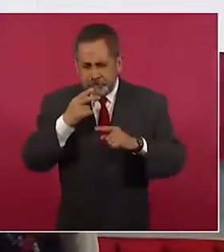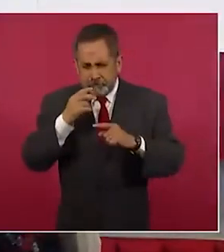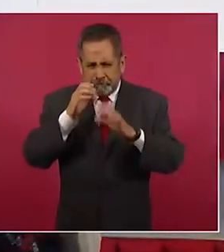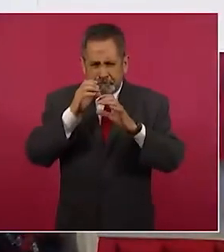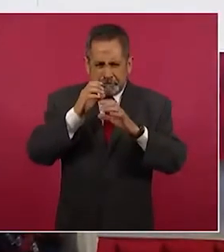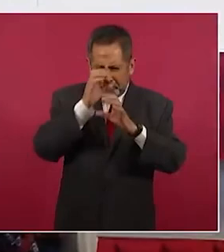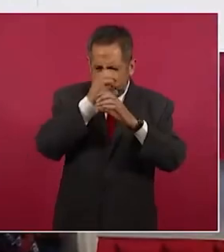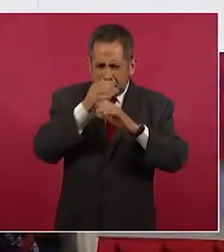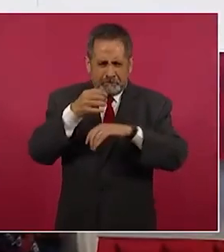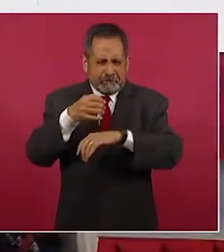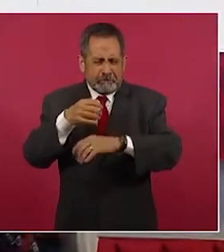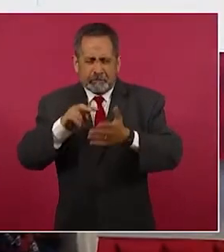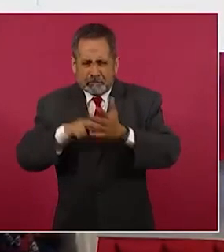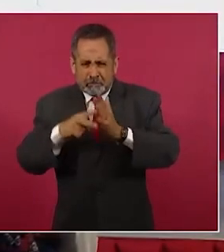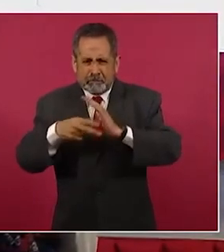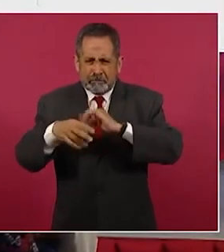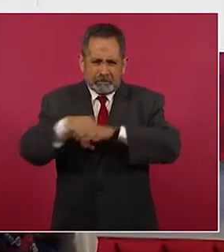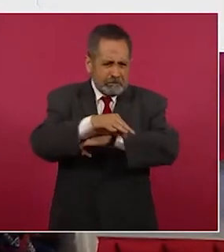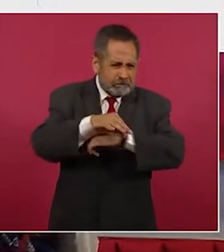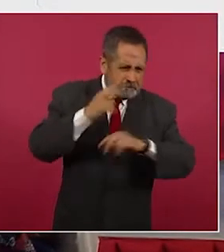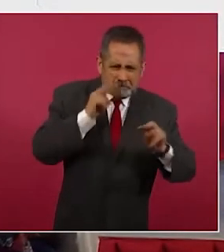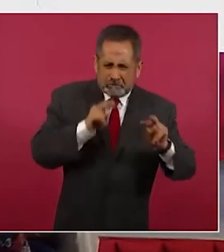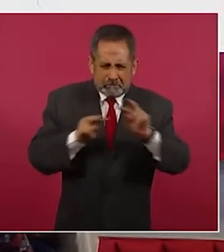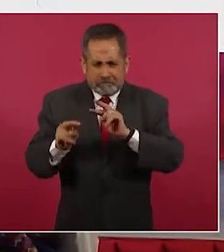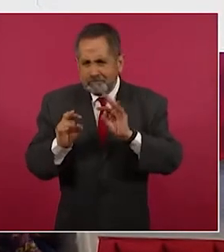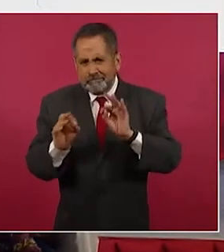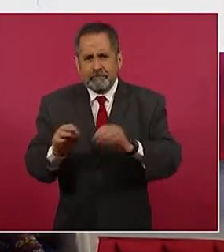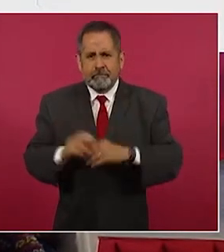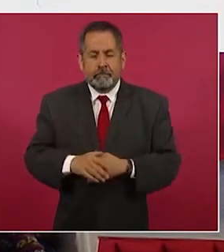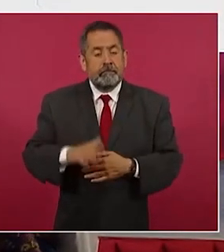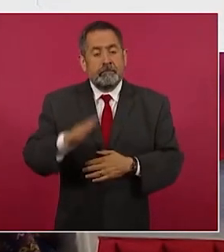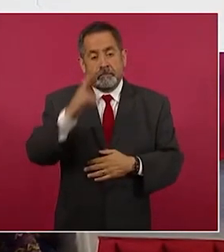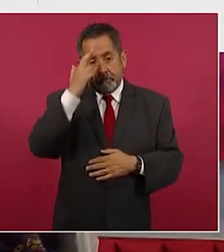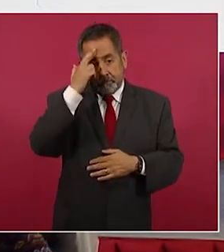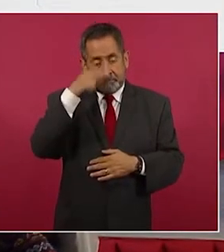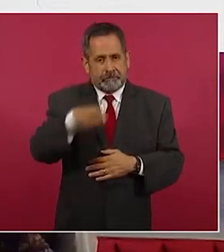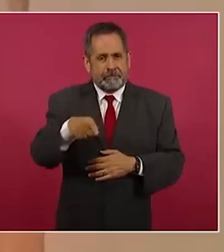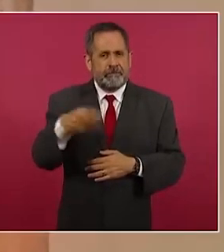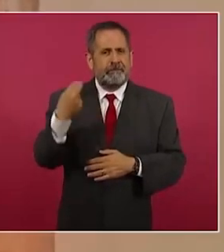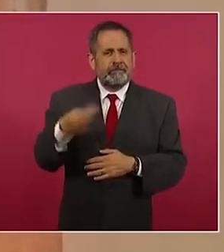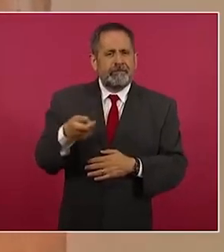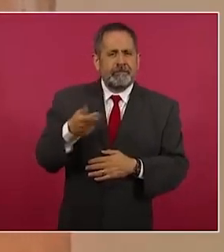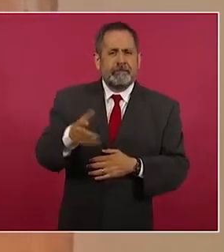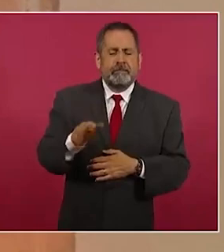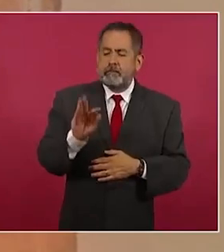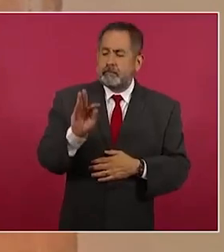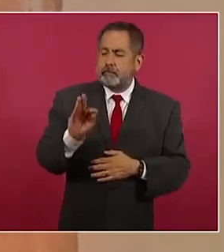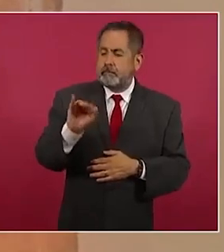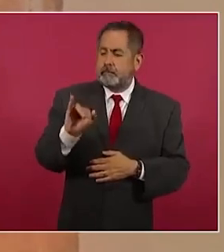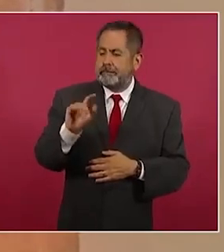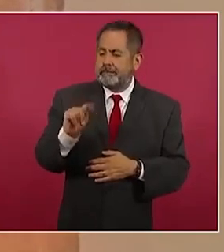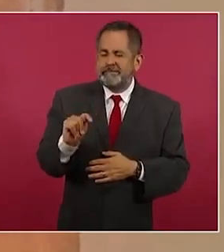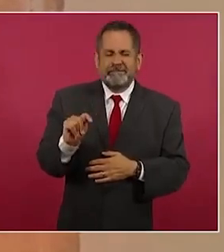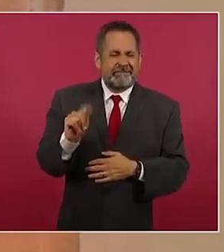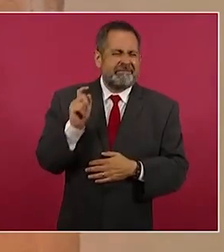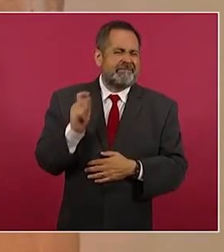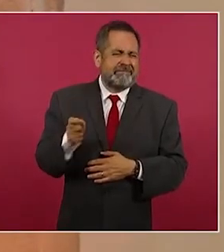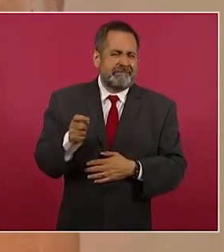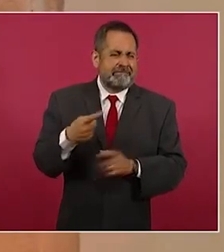justificativos. Habría que recordar que estamos sobre una vía FIT, que sólo hay variantes.